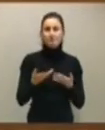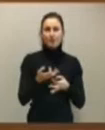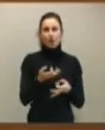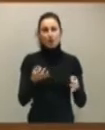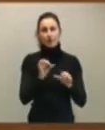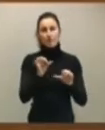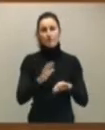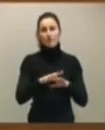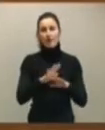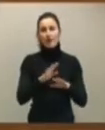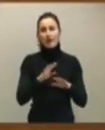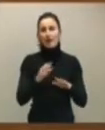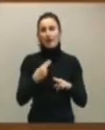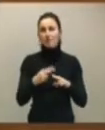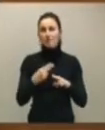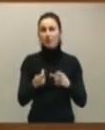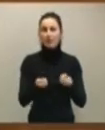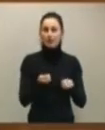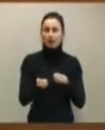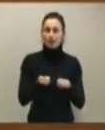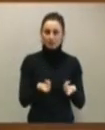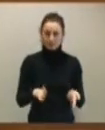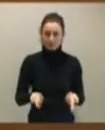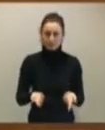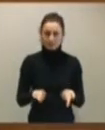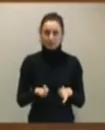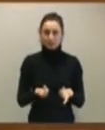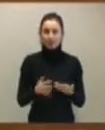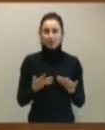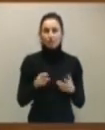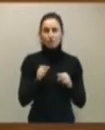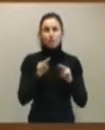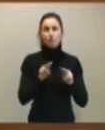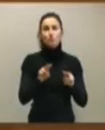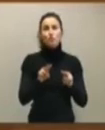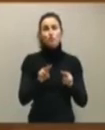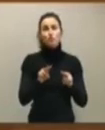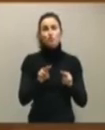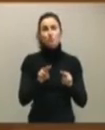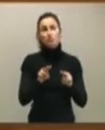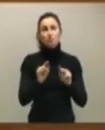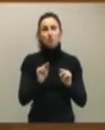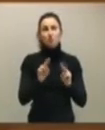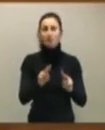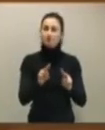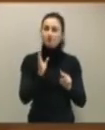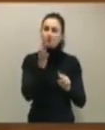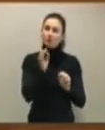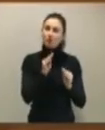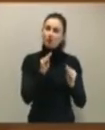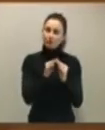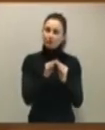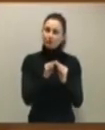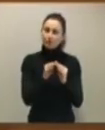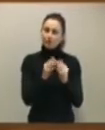manera de legislar en el asunto de esta importancia y esta trascendencia. Porque su óptica, y en esto coincido con la